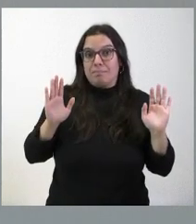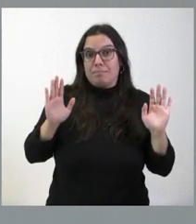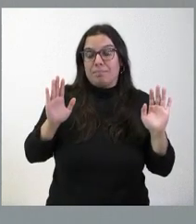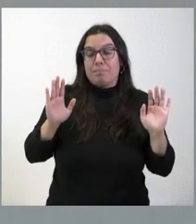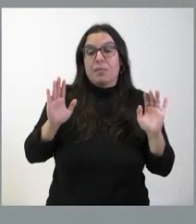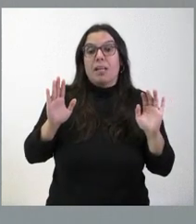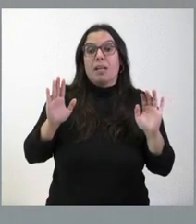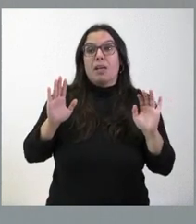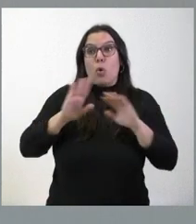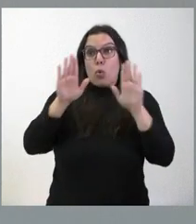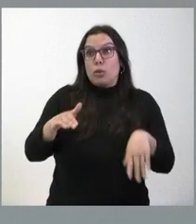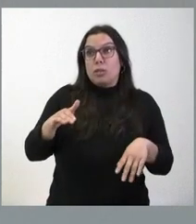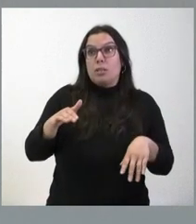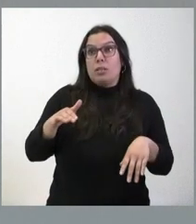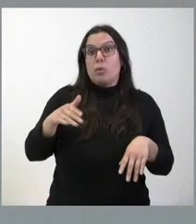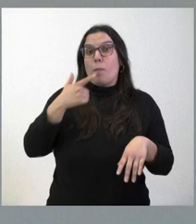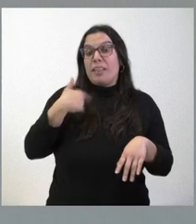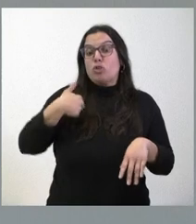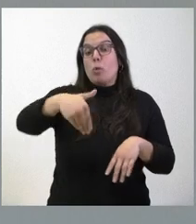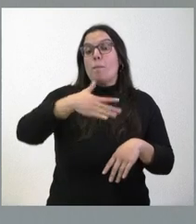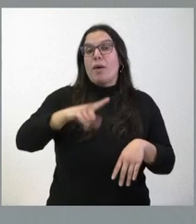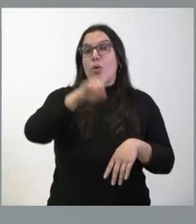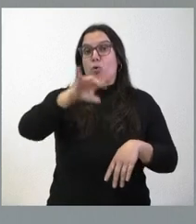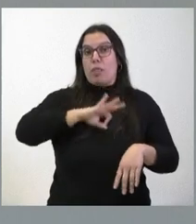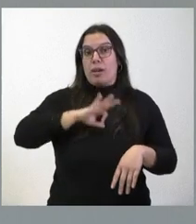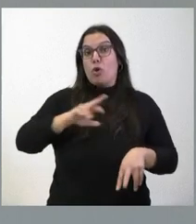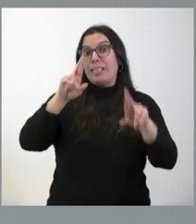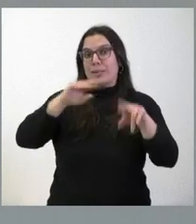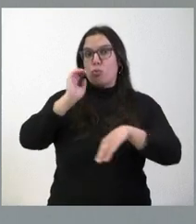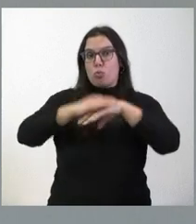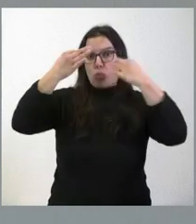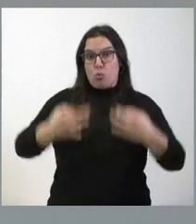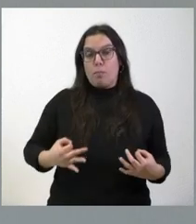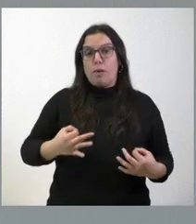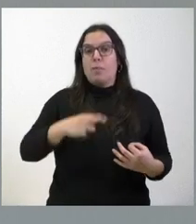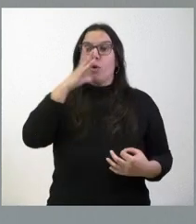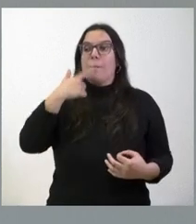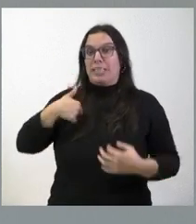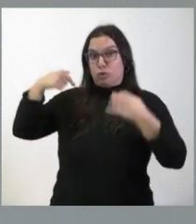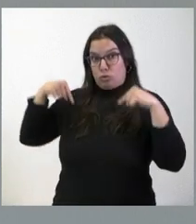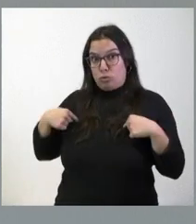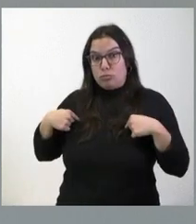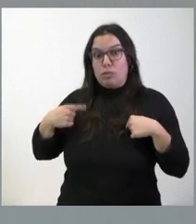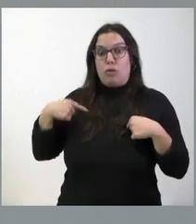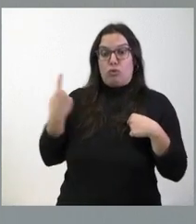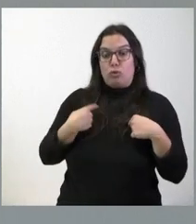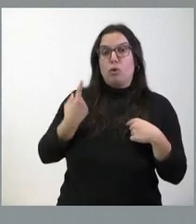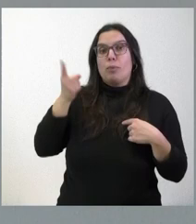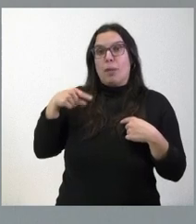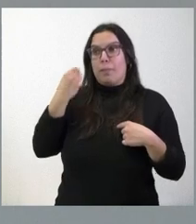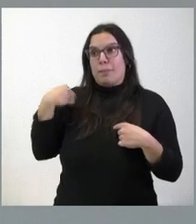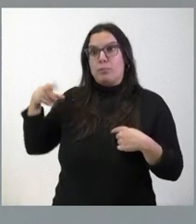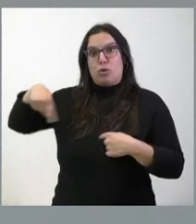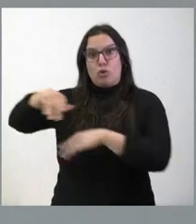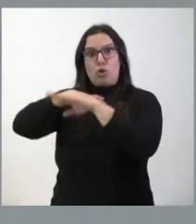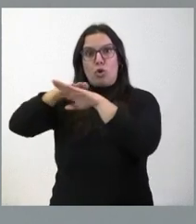tenemos es la fecha de 1 de enero. Esperemos que lo cumplan, porque no solamente es que no lo hayan hecho a nosotros, sino que creo que el propio Gobierno ha